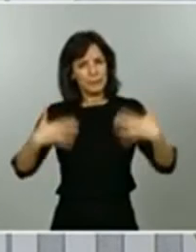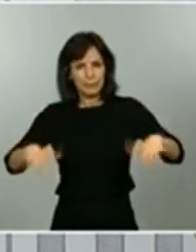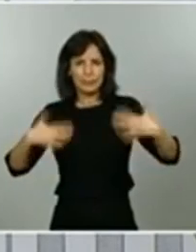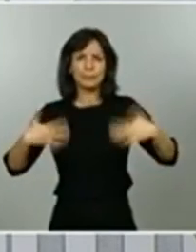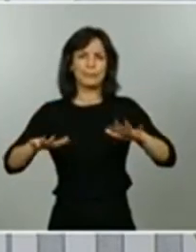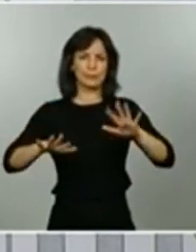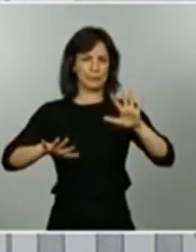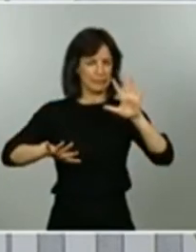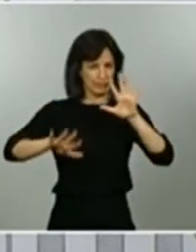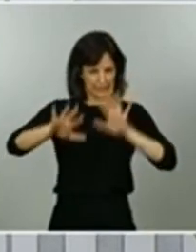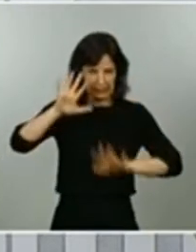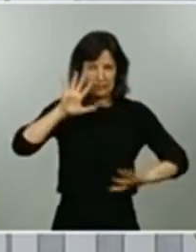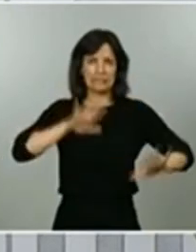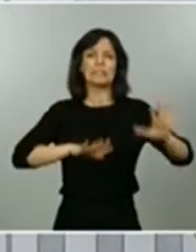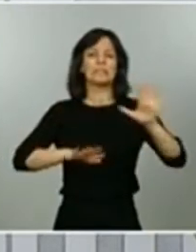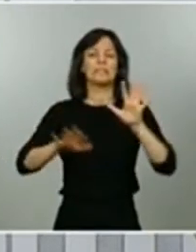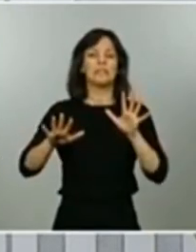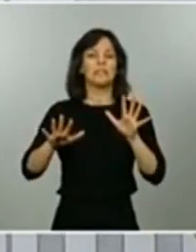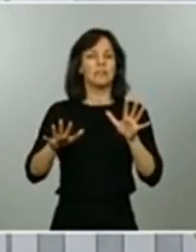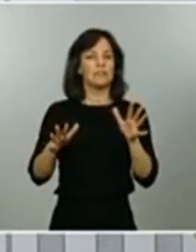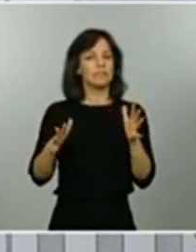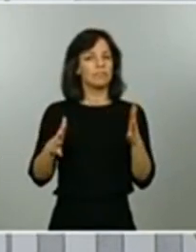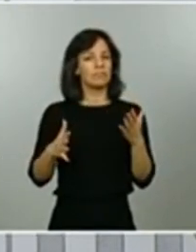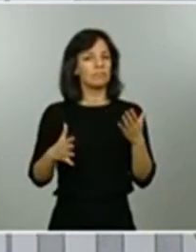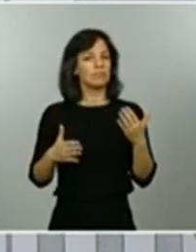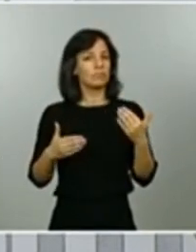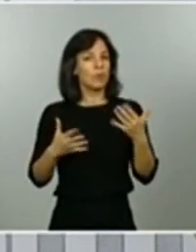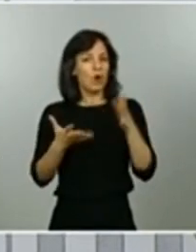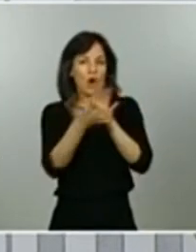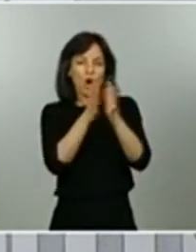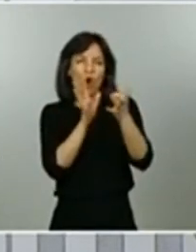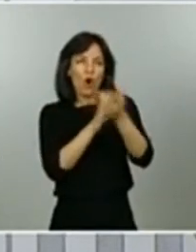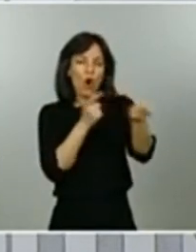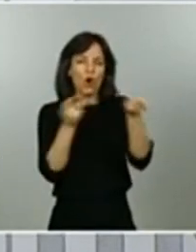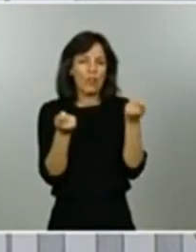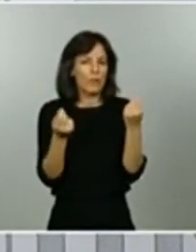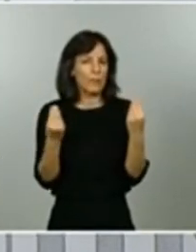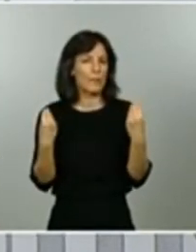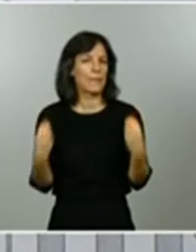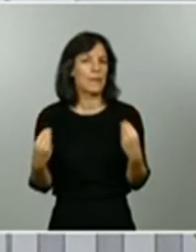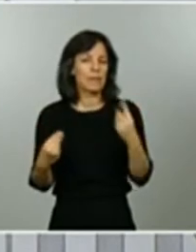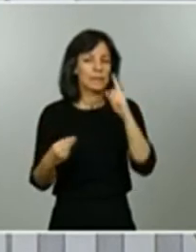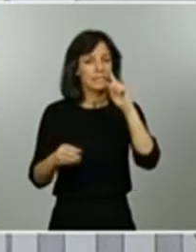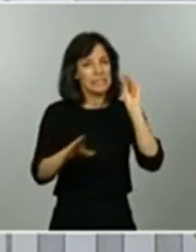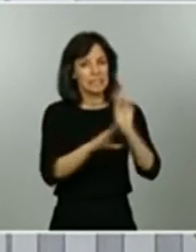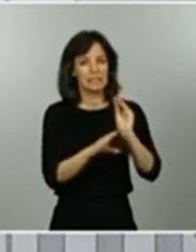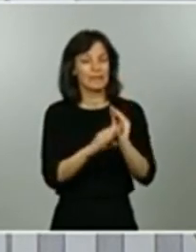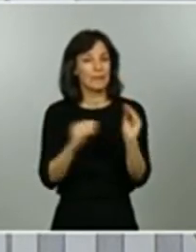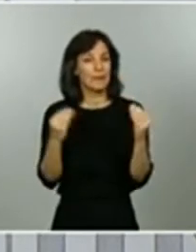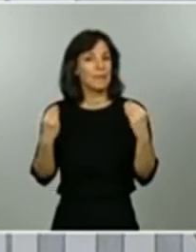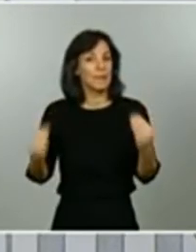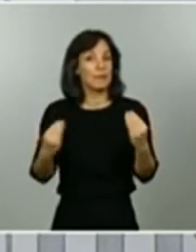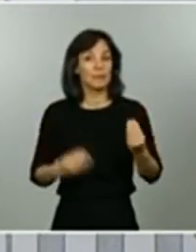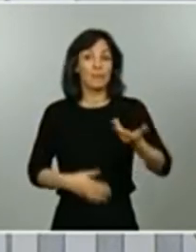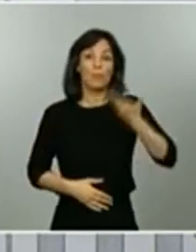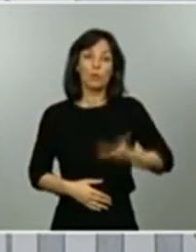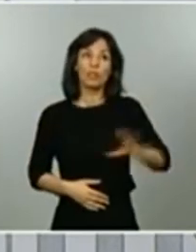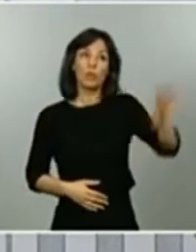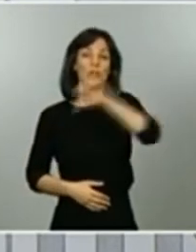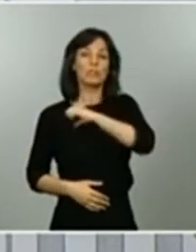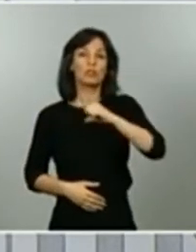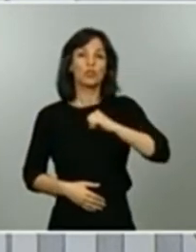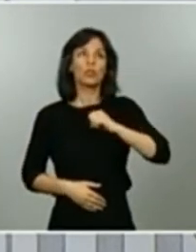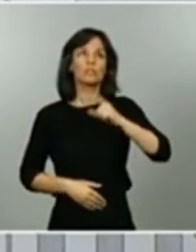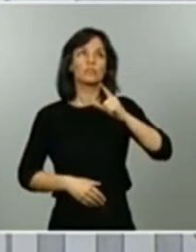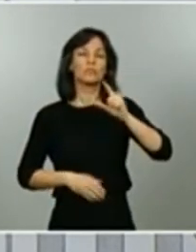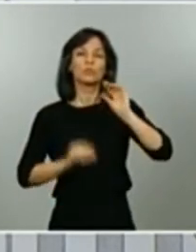compleja actuar con máxima coordinación y con máxima prudencia y en fin es muy importante el criterio de las comunidades autónomas la valoración